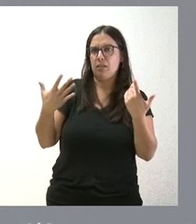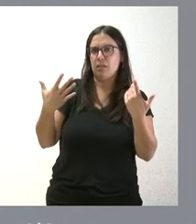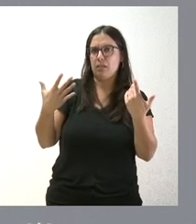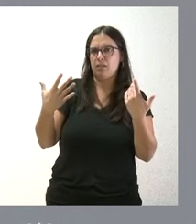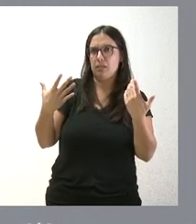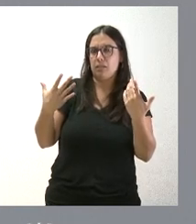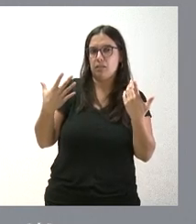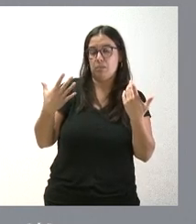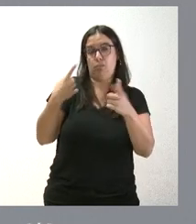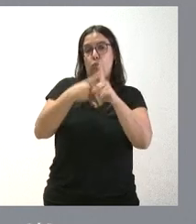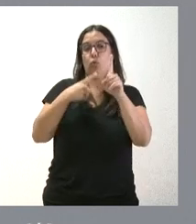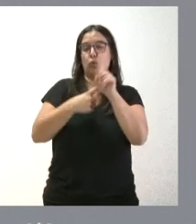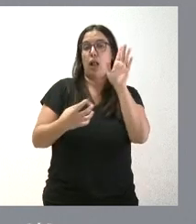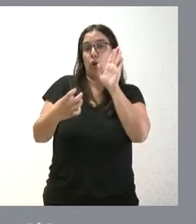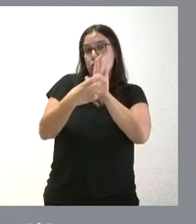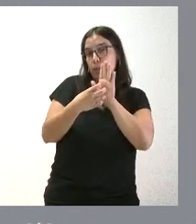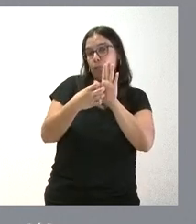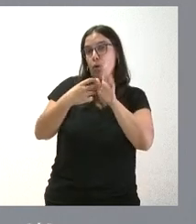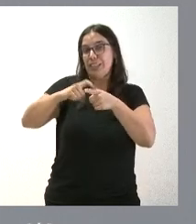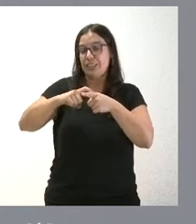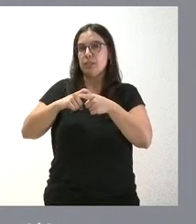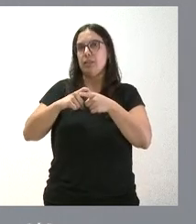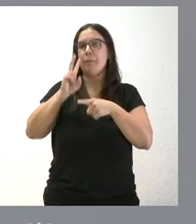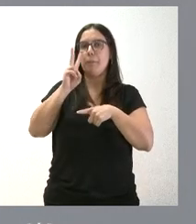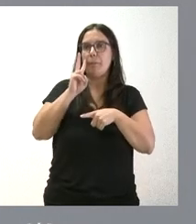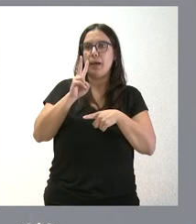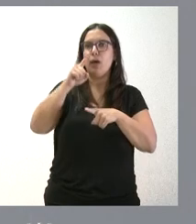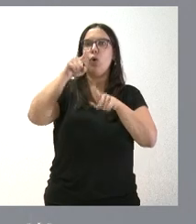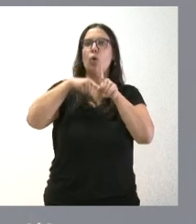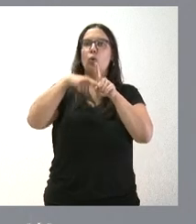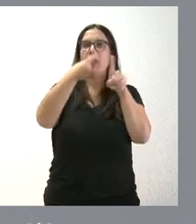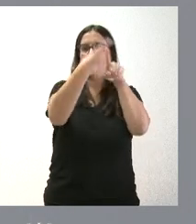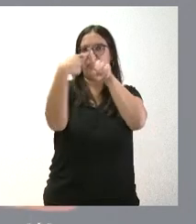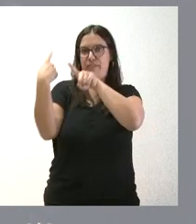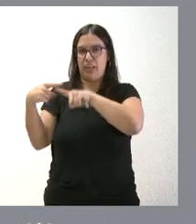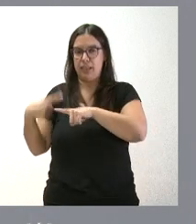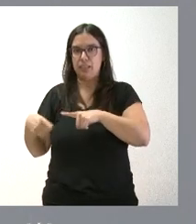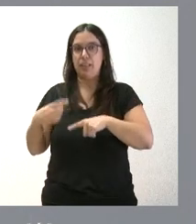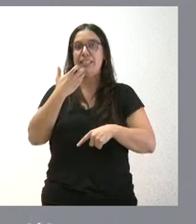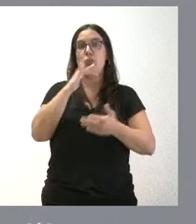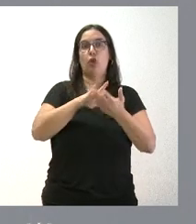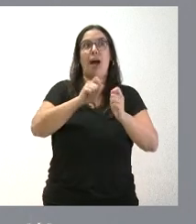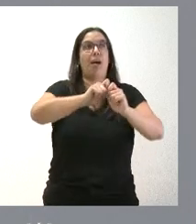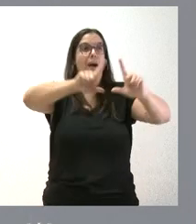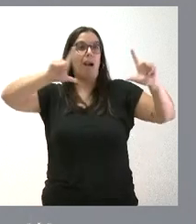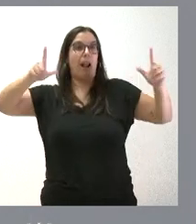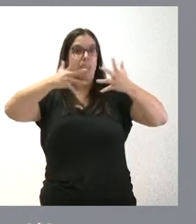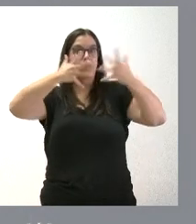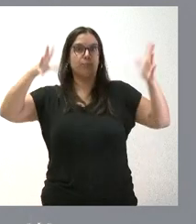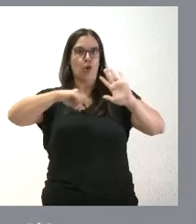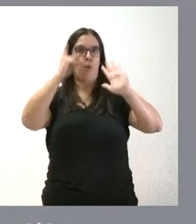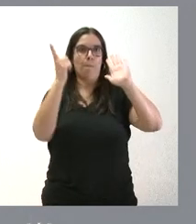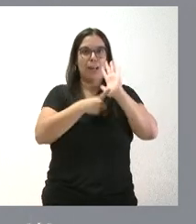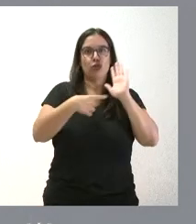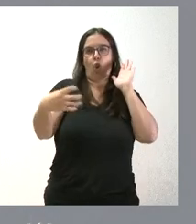esos logotipos y esas marcas tienen diferentes grados de utilización. En algunos soportes muy grandes se utiliza en su integridad el